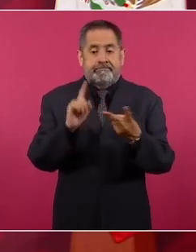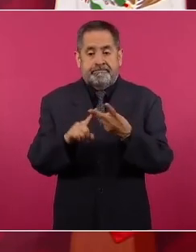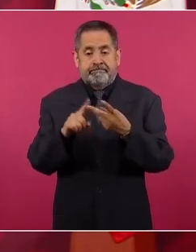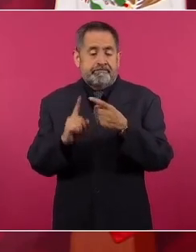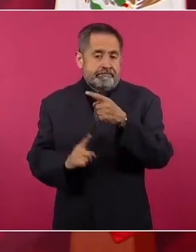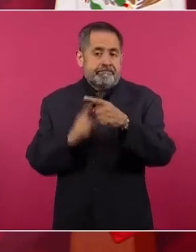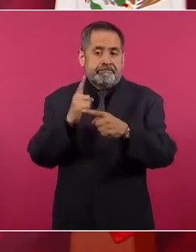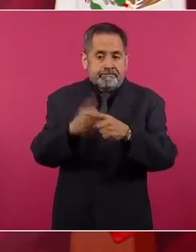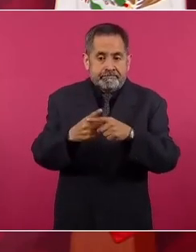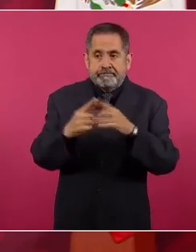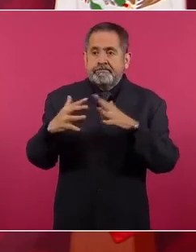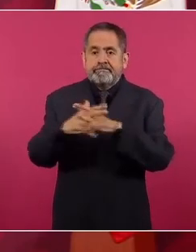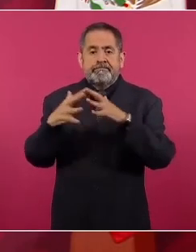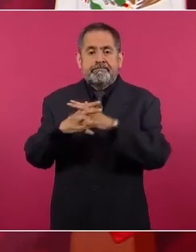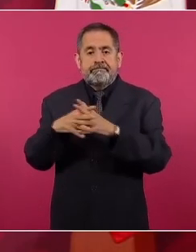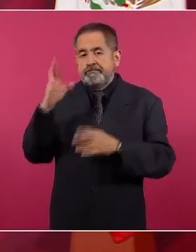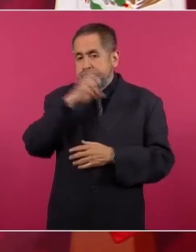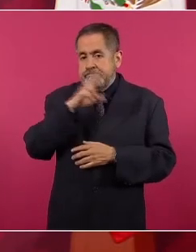por la guerra.